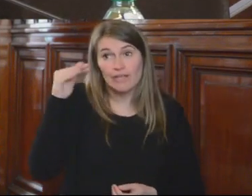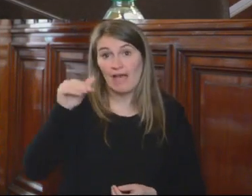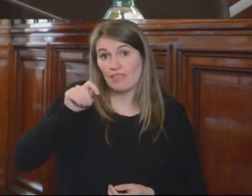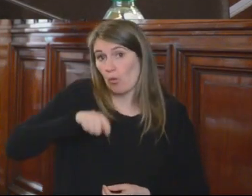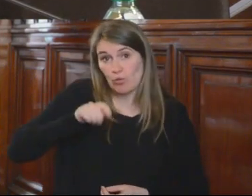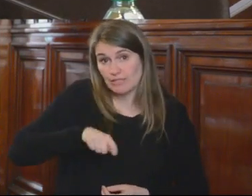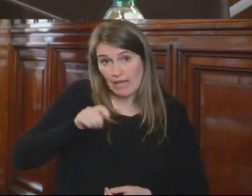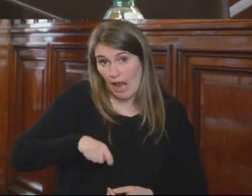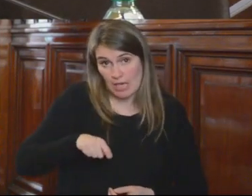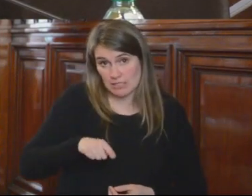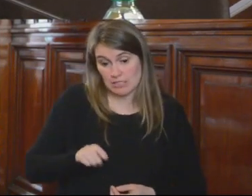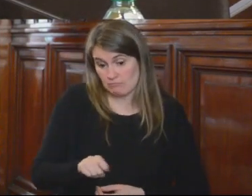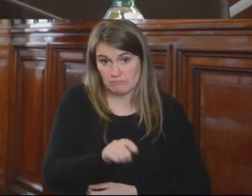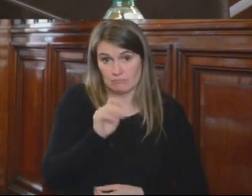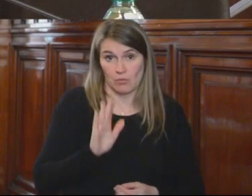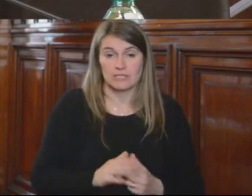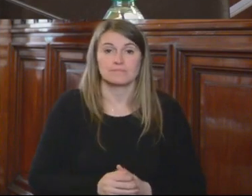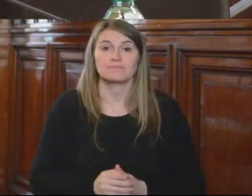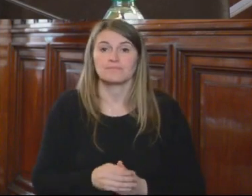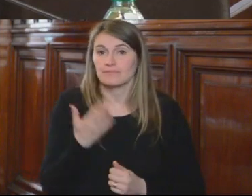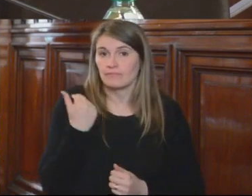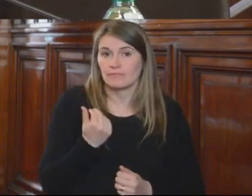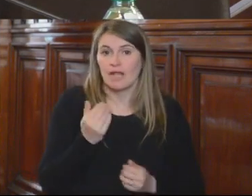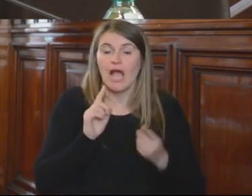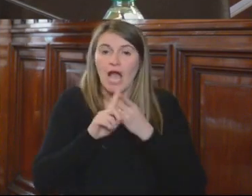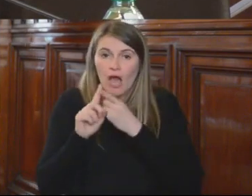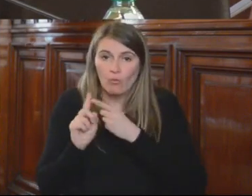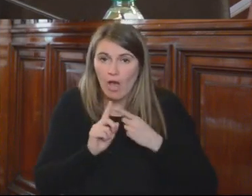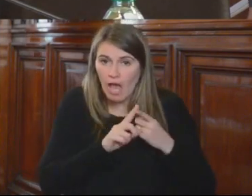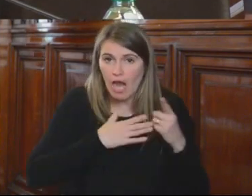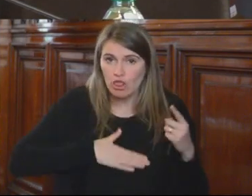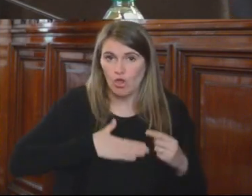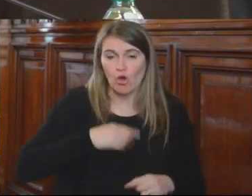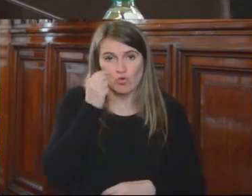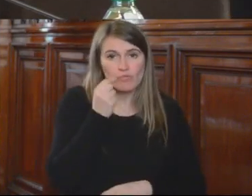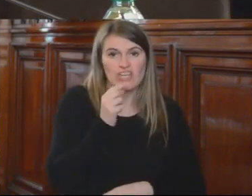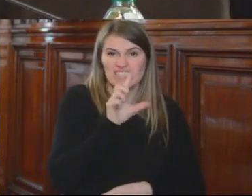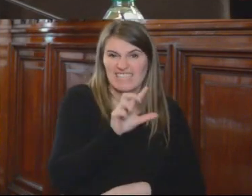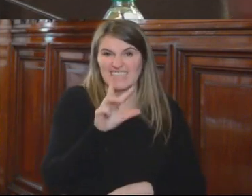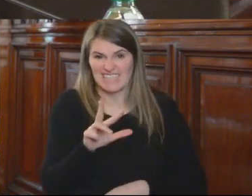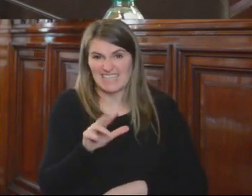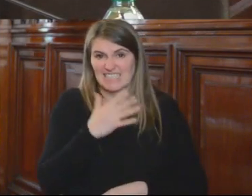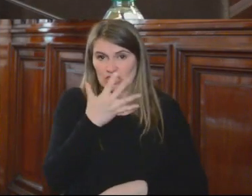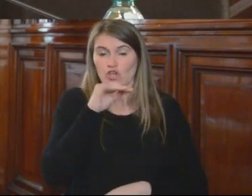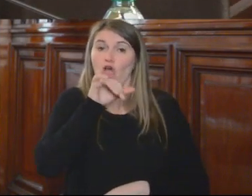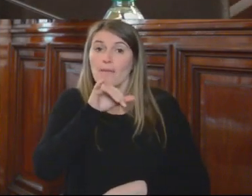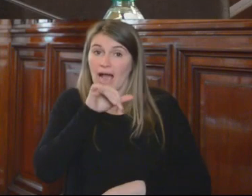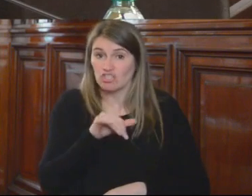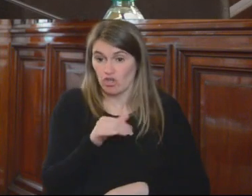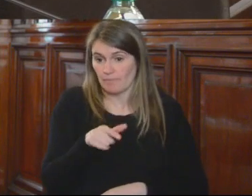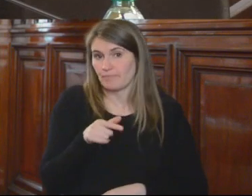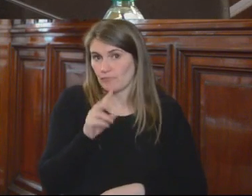el Consejo de la Magistratura, mediante el Acuerdo de Sala número 73 de 5 de mayo de 2017, no es